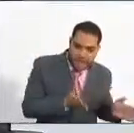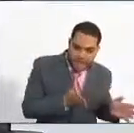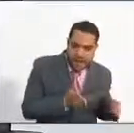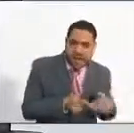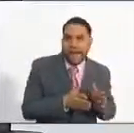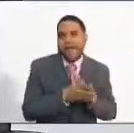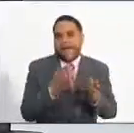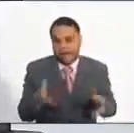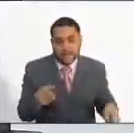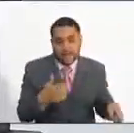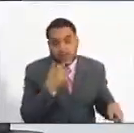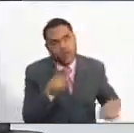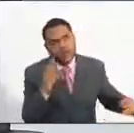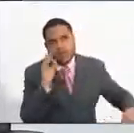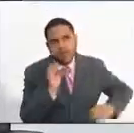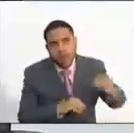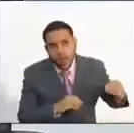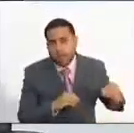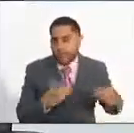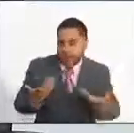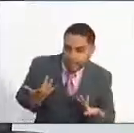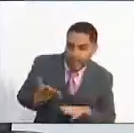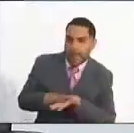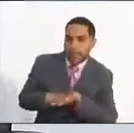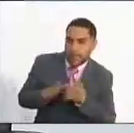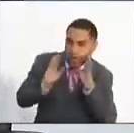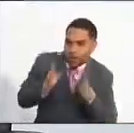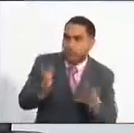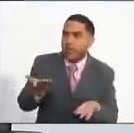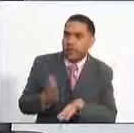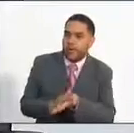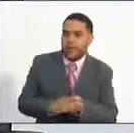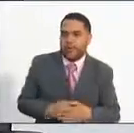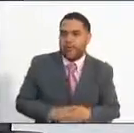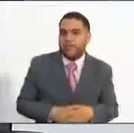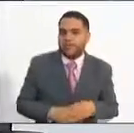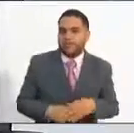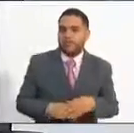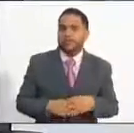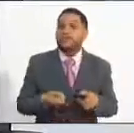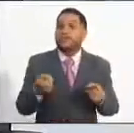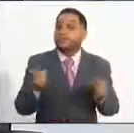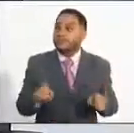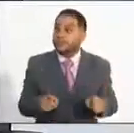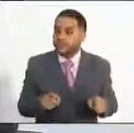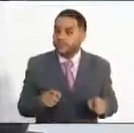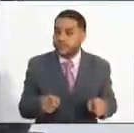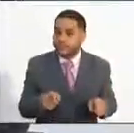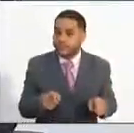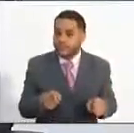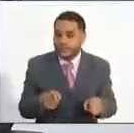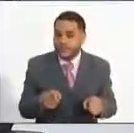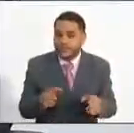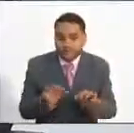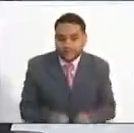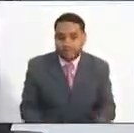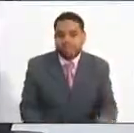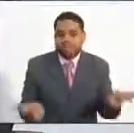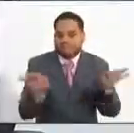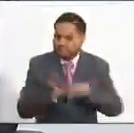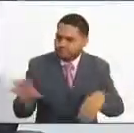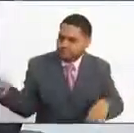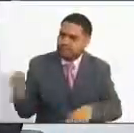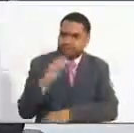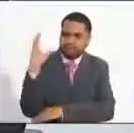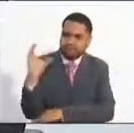reclamación. Y, finalmente, para llegar a la lista de elegibles. Pero, como tú anotas, es importante que todos los